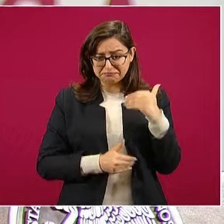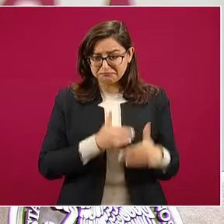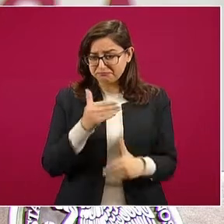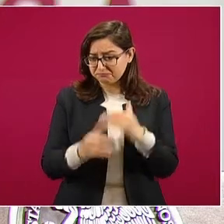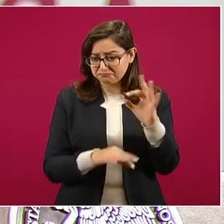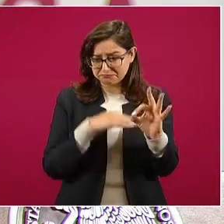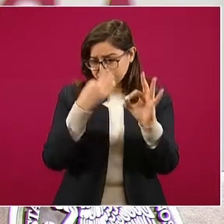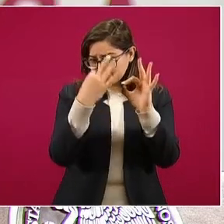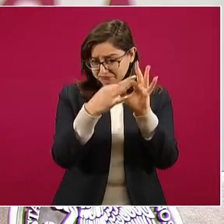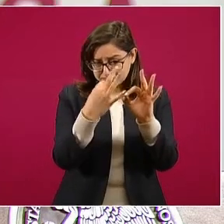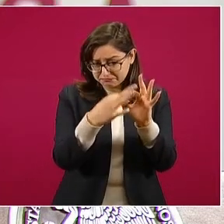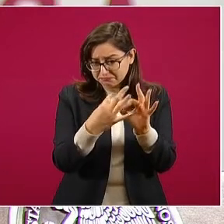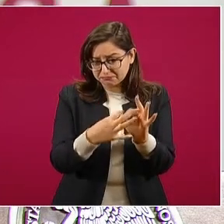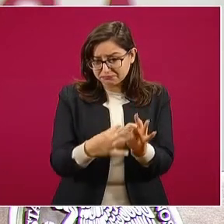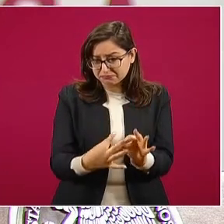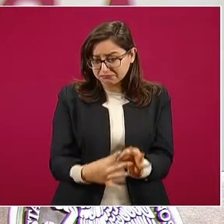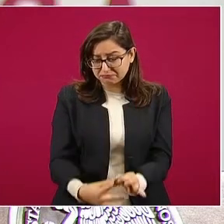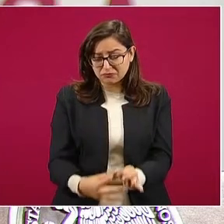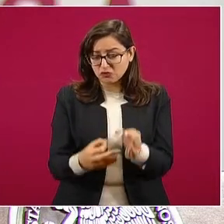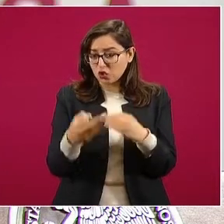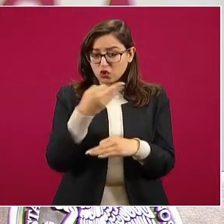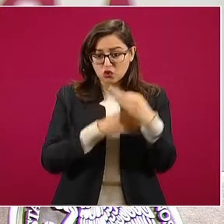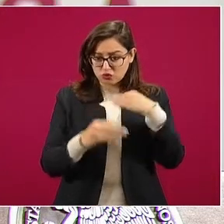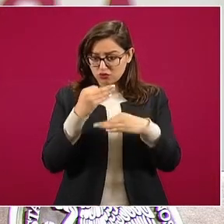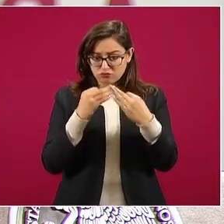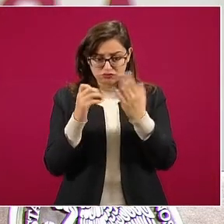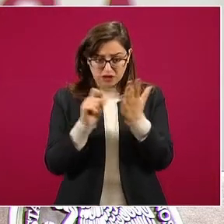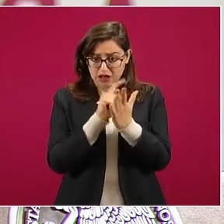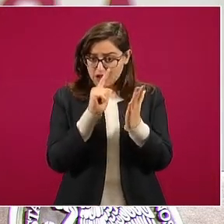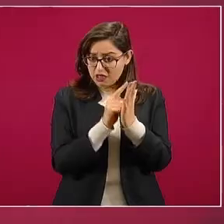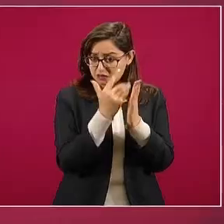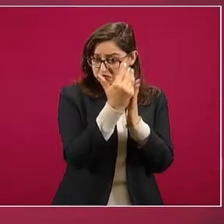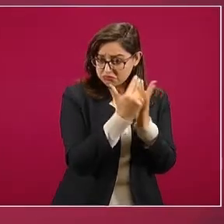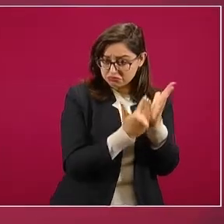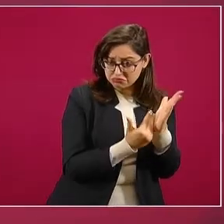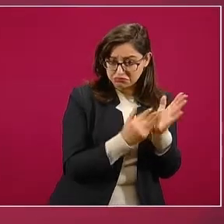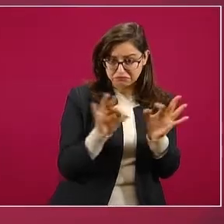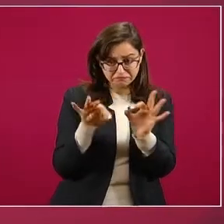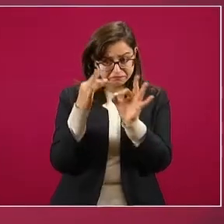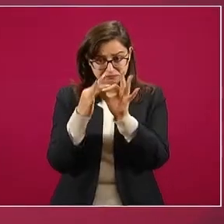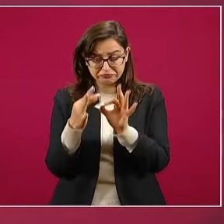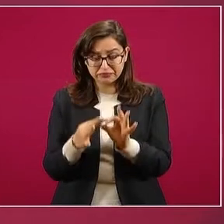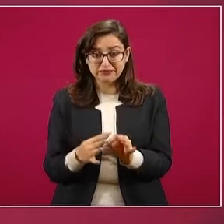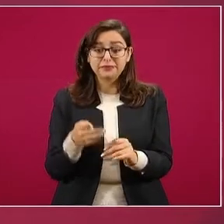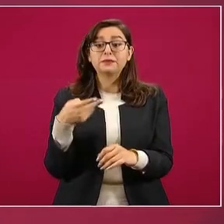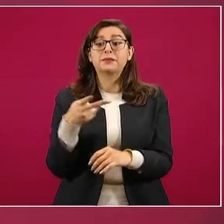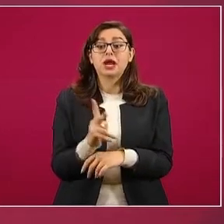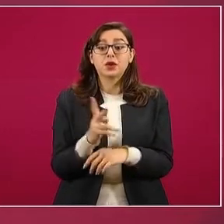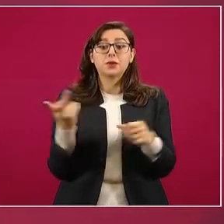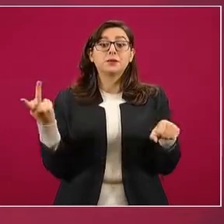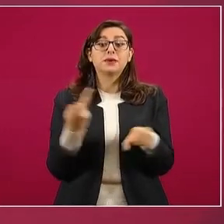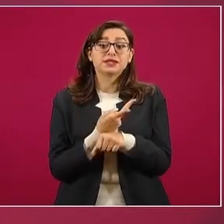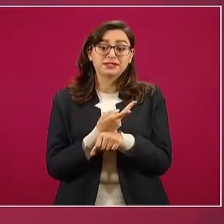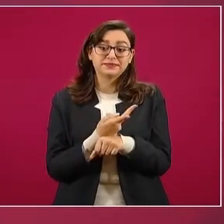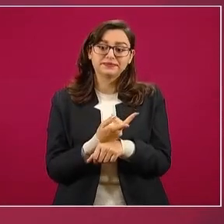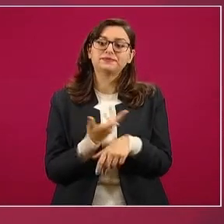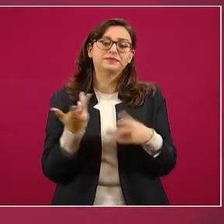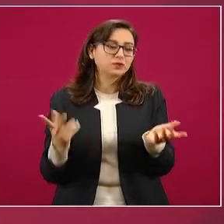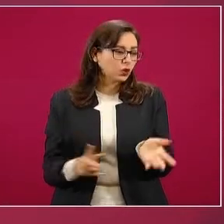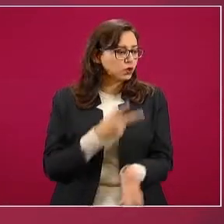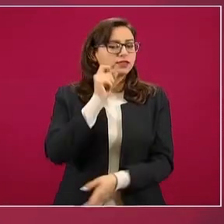legal, pero volvemos a lo mismo. Habían quienes